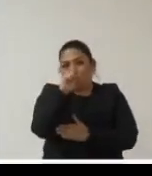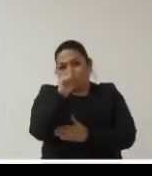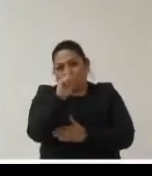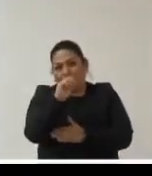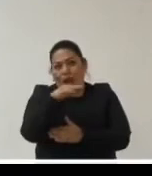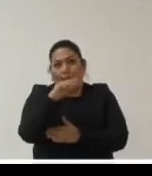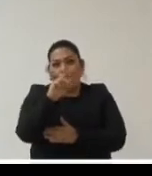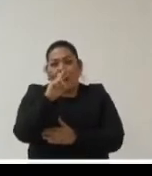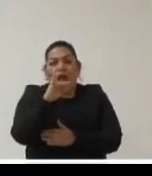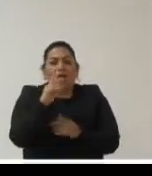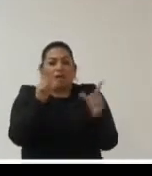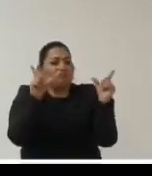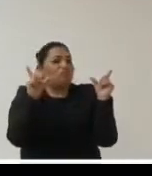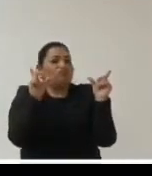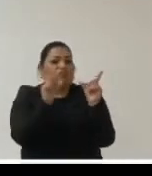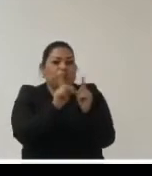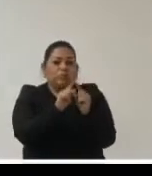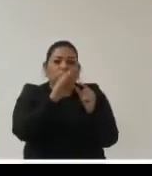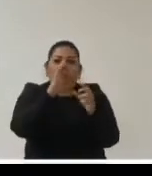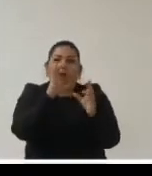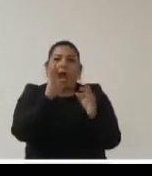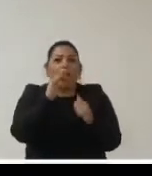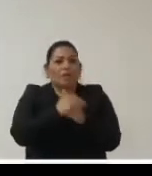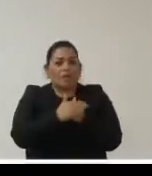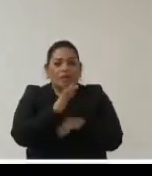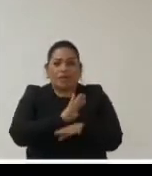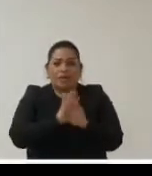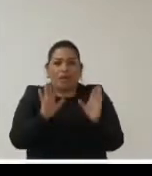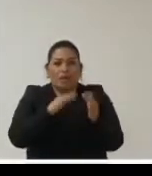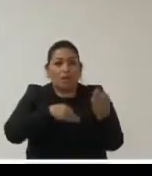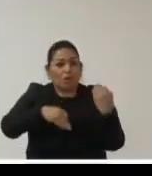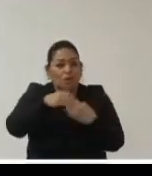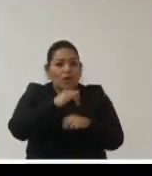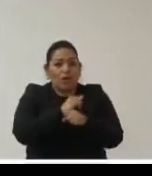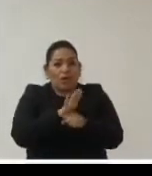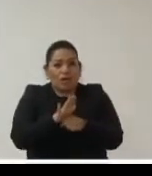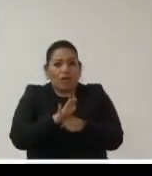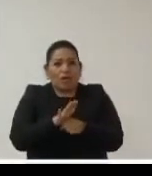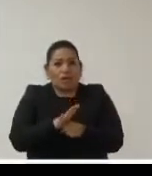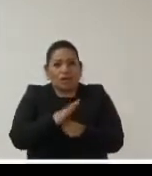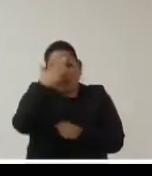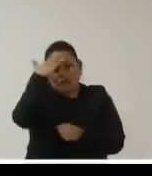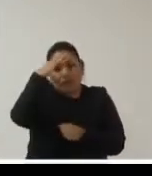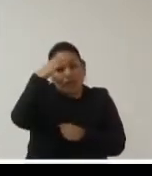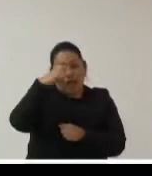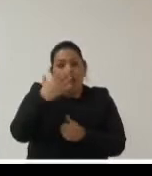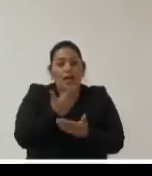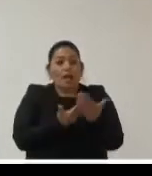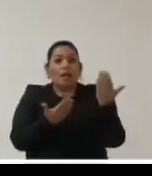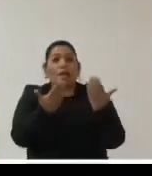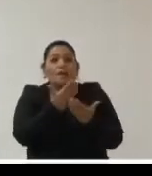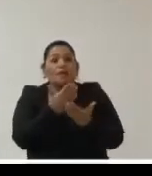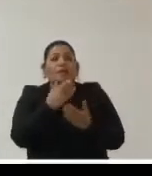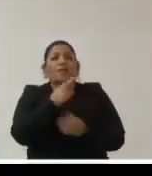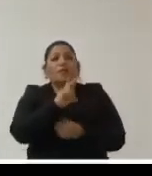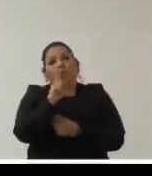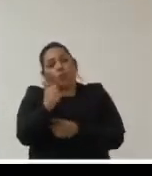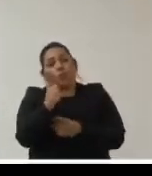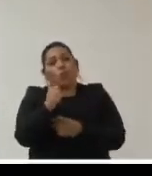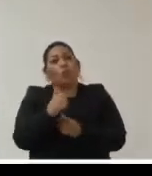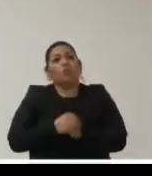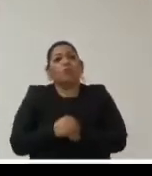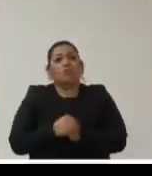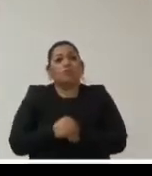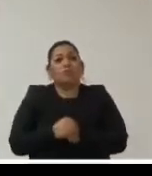breve mencionando unas pequeñas conclusiones de toda la información y las experiencias que nos han compartido nuestros panelistas